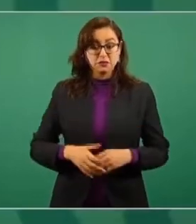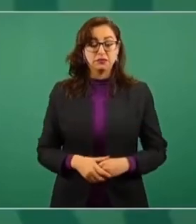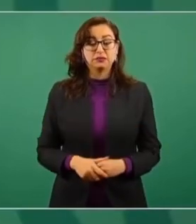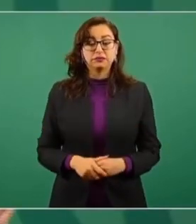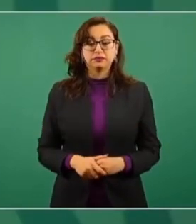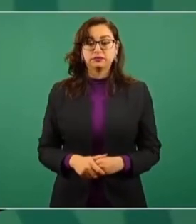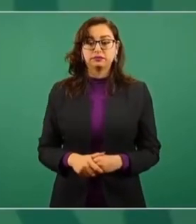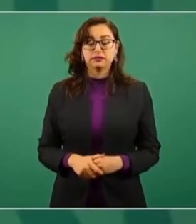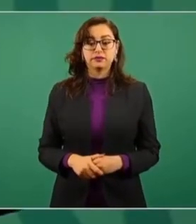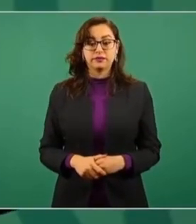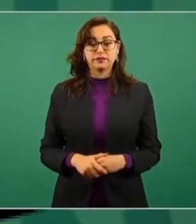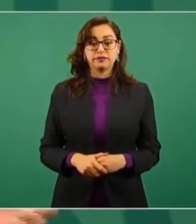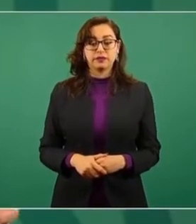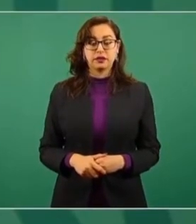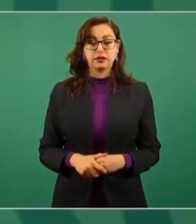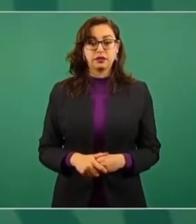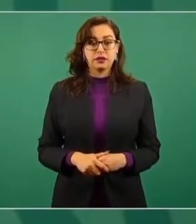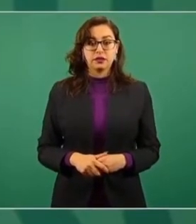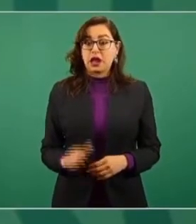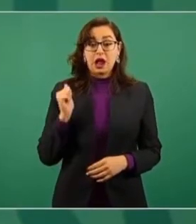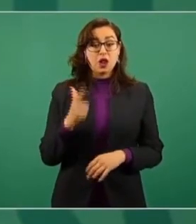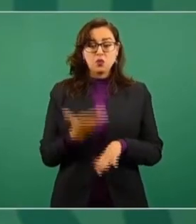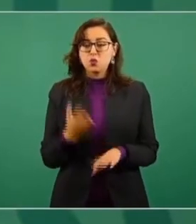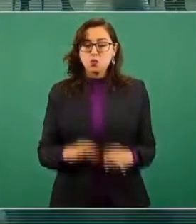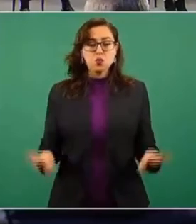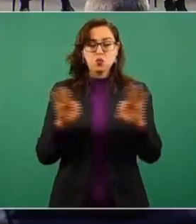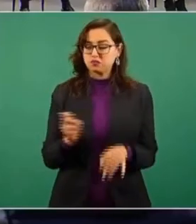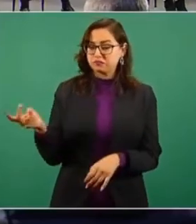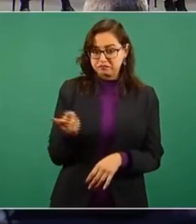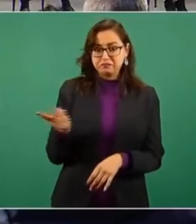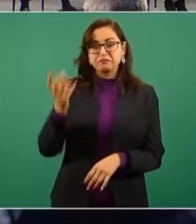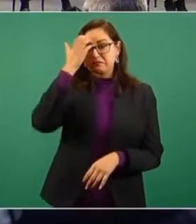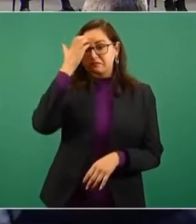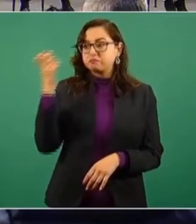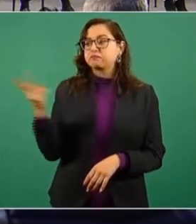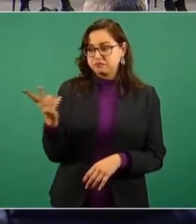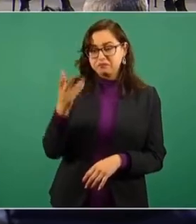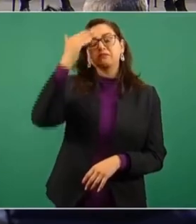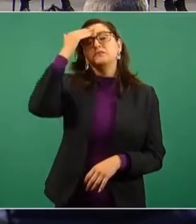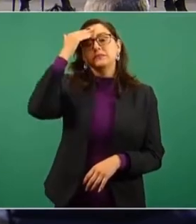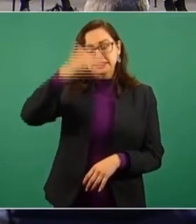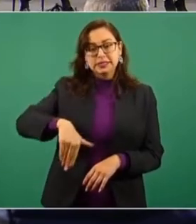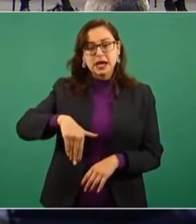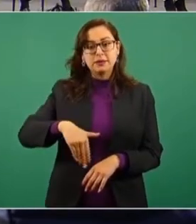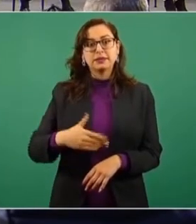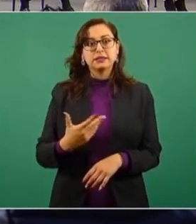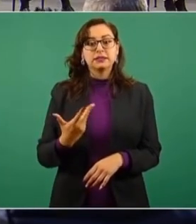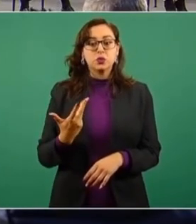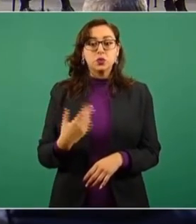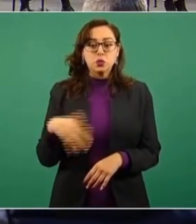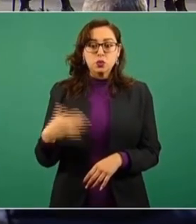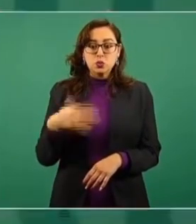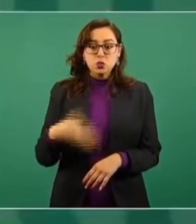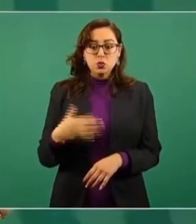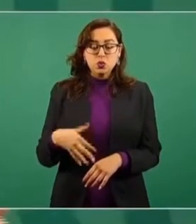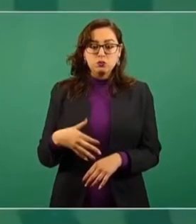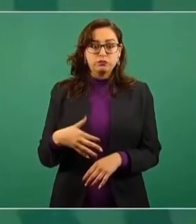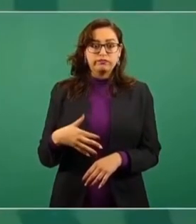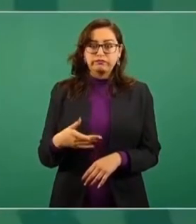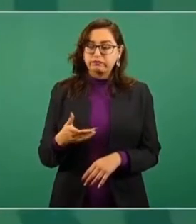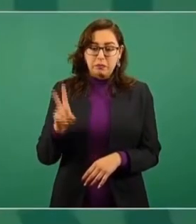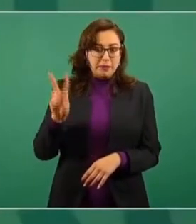y que los dos saben de la profundidad de su